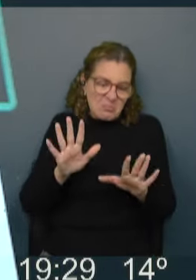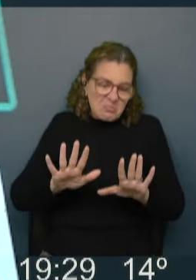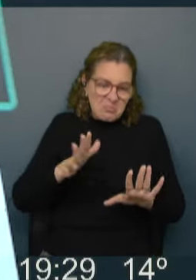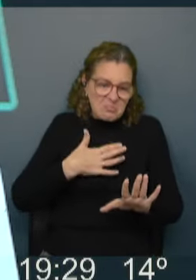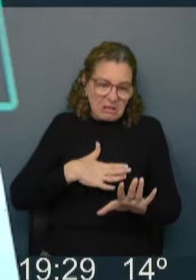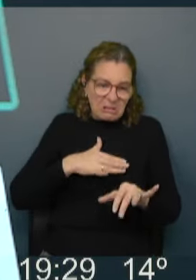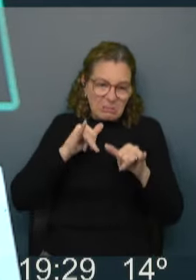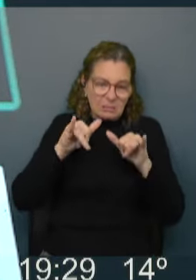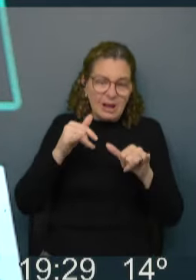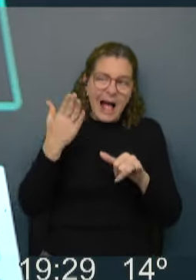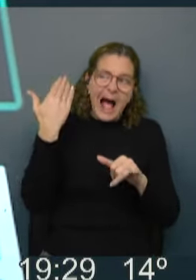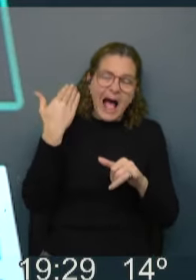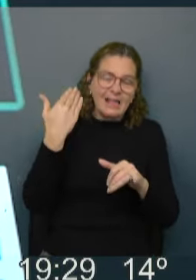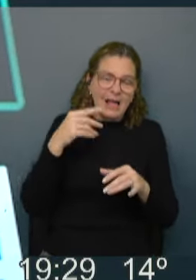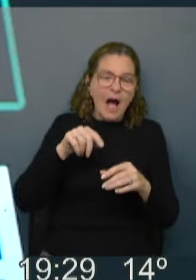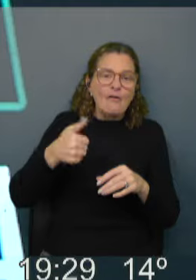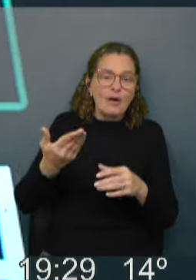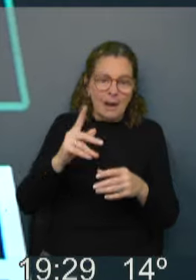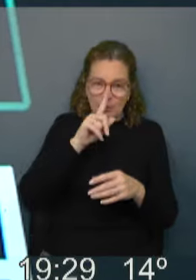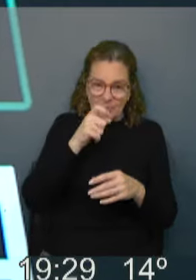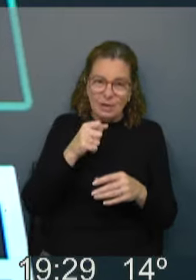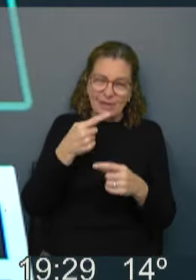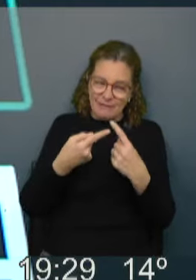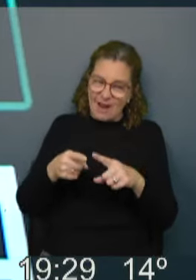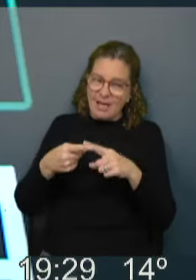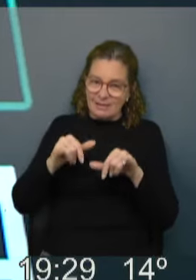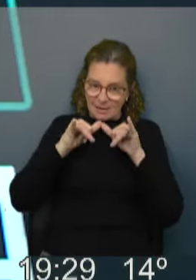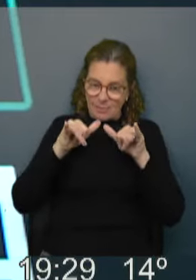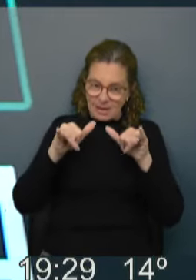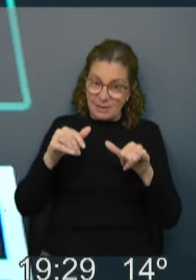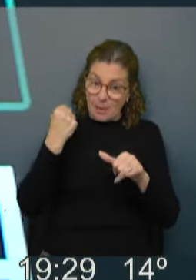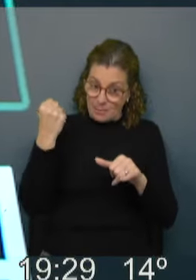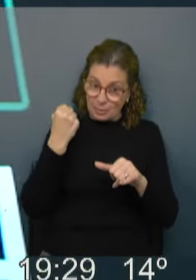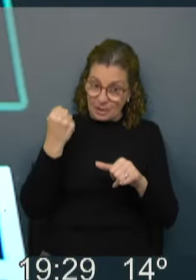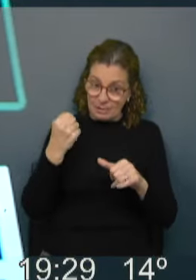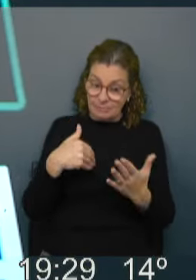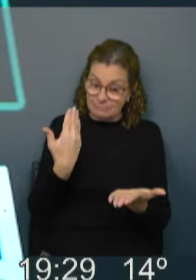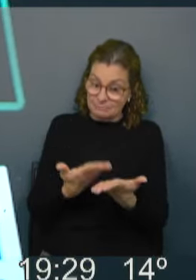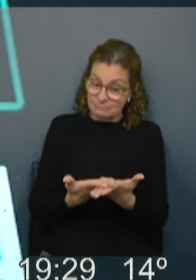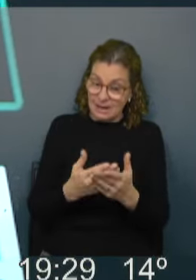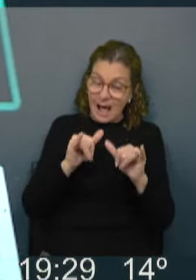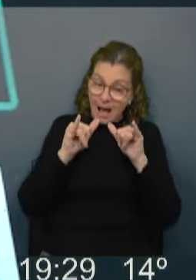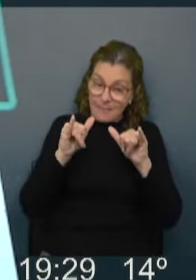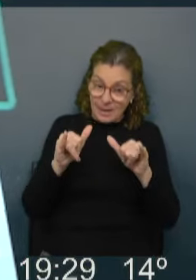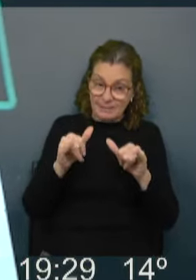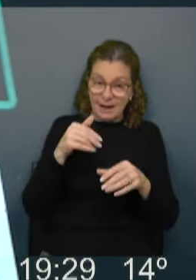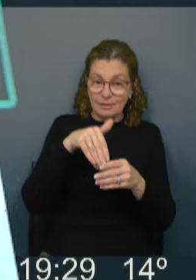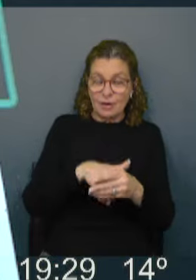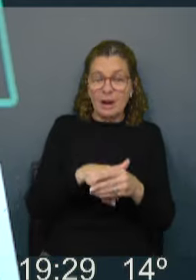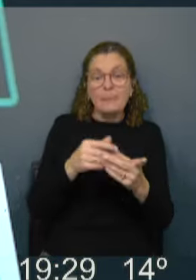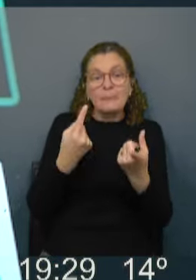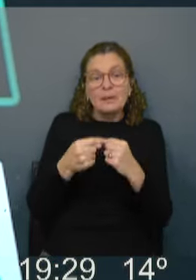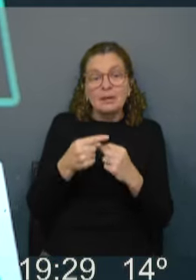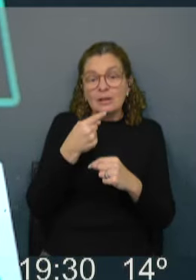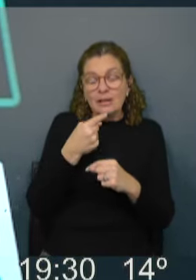campaña en el interior es un poco distinta porque hay otras cosas en juego que se ponen arriba de la mesa y que hacen a la campaña electoral. Entonces,